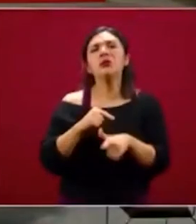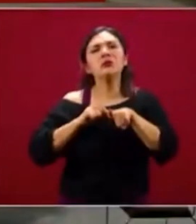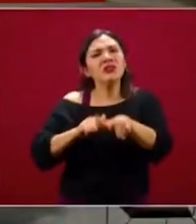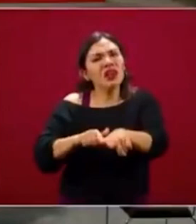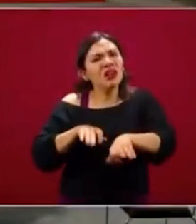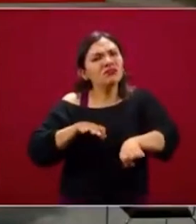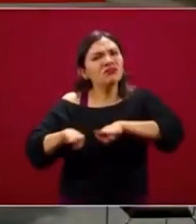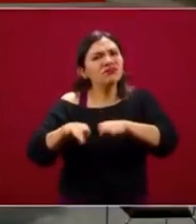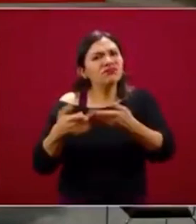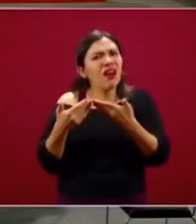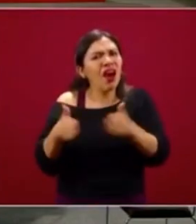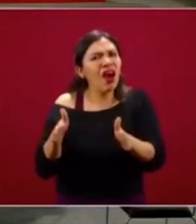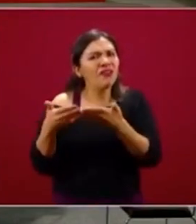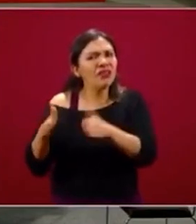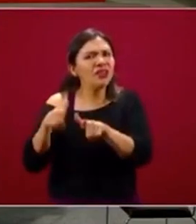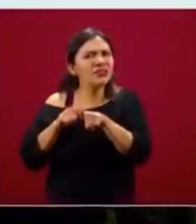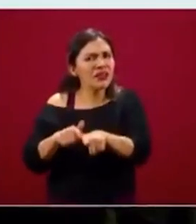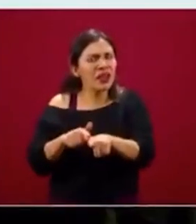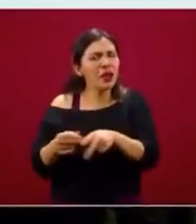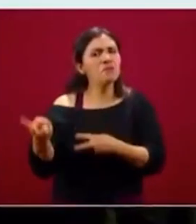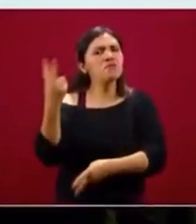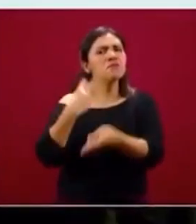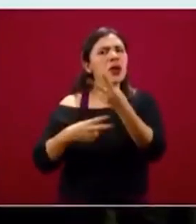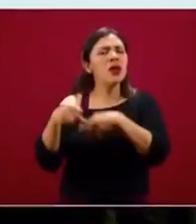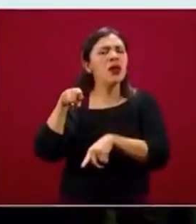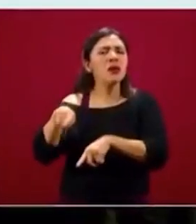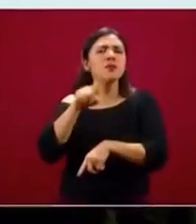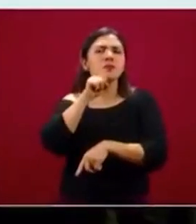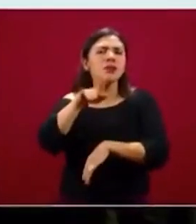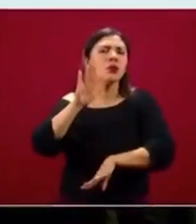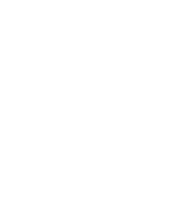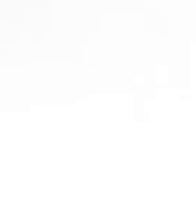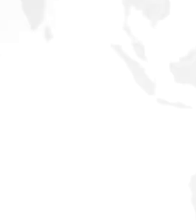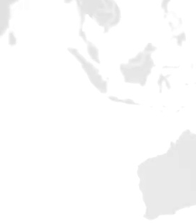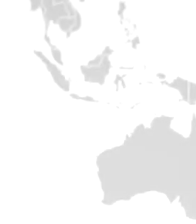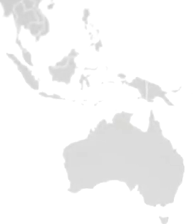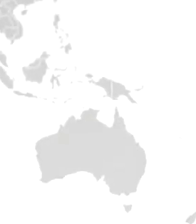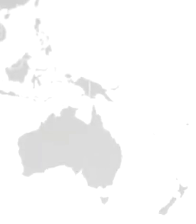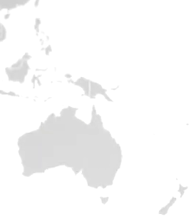y siguen generando contagios.